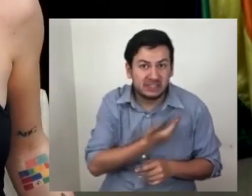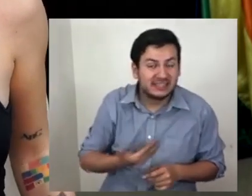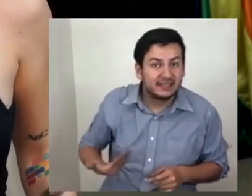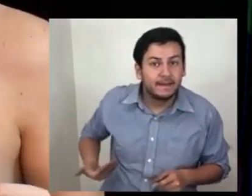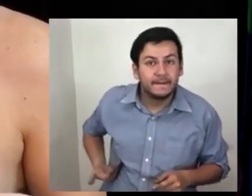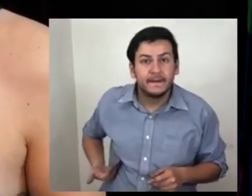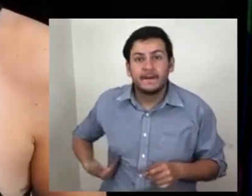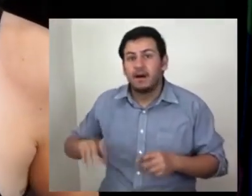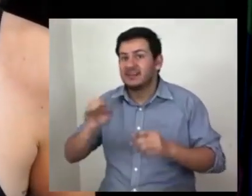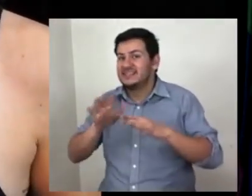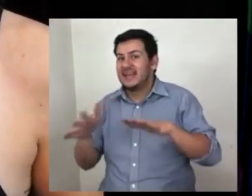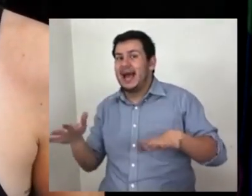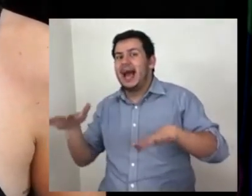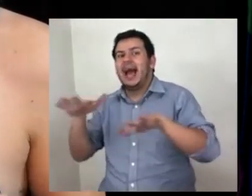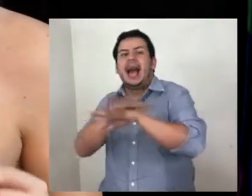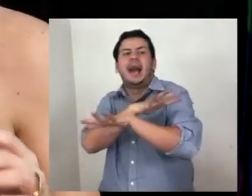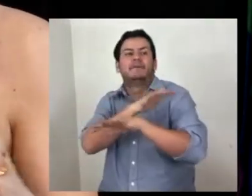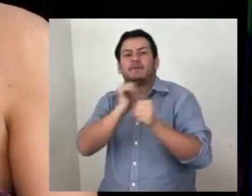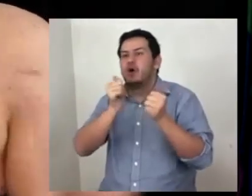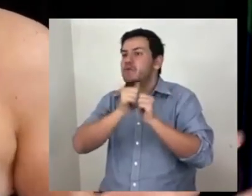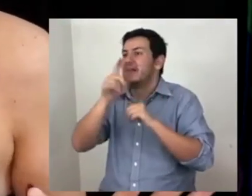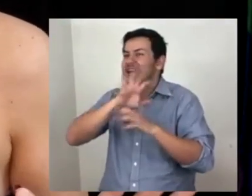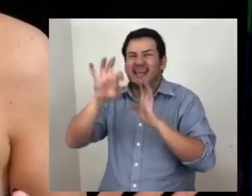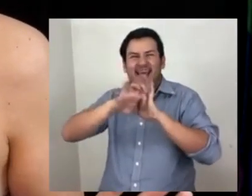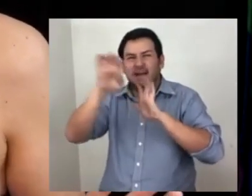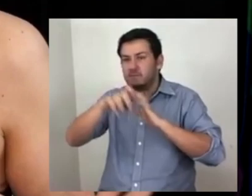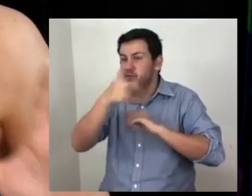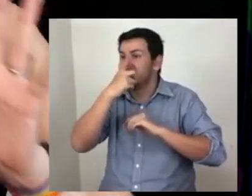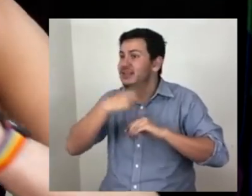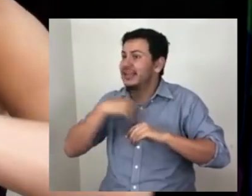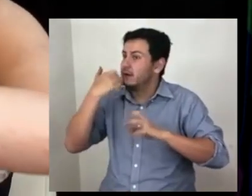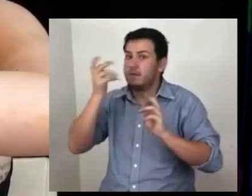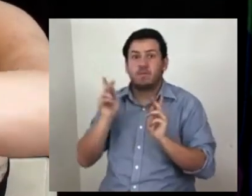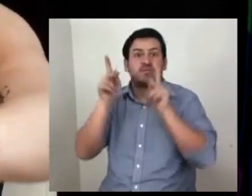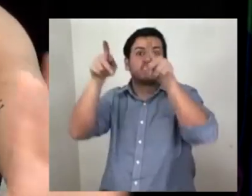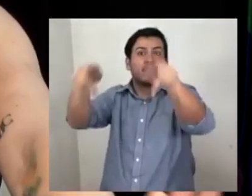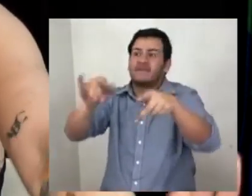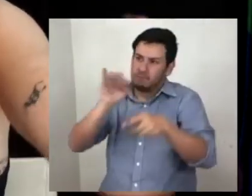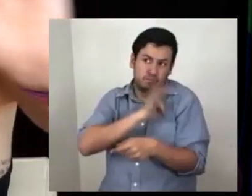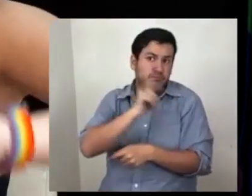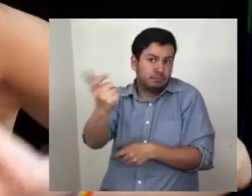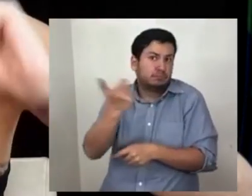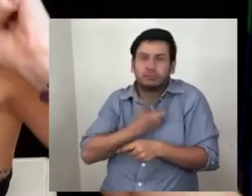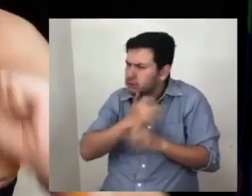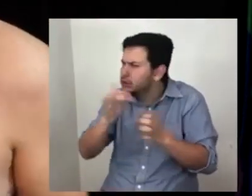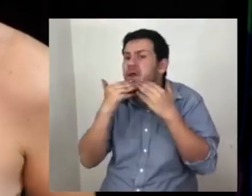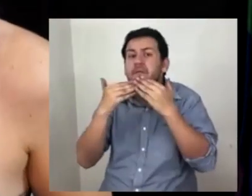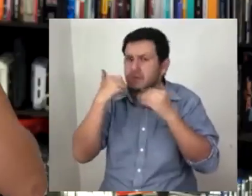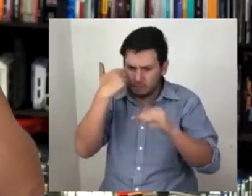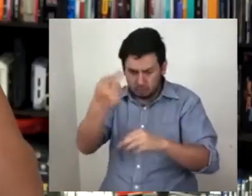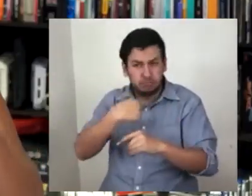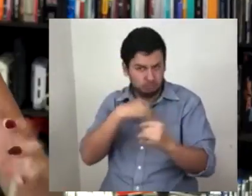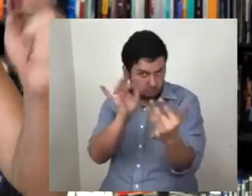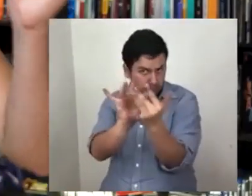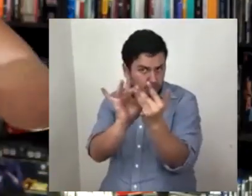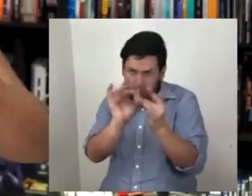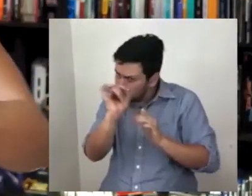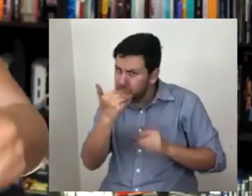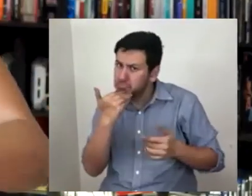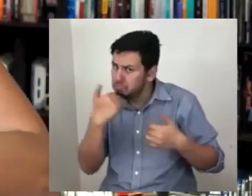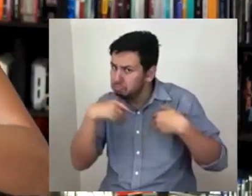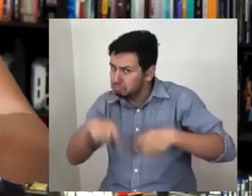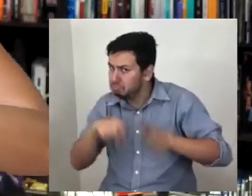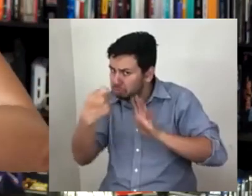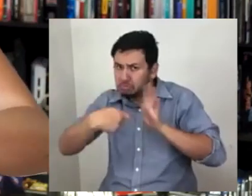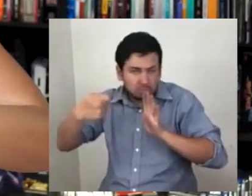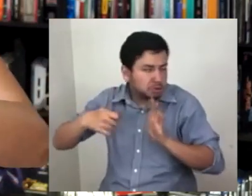presidente, aunque si quieren el terreno y quieren pasar una autopista por acá, el precio de venta, yo lo que me acepten lo tomo. No he tenido chamba sin broncas, mis datos de